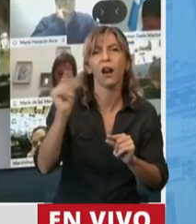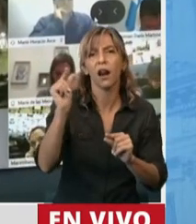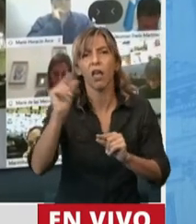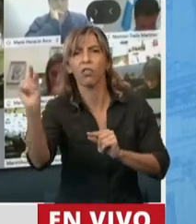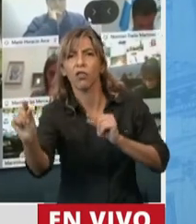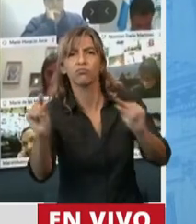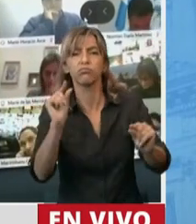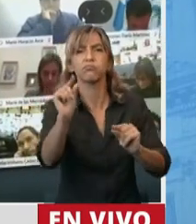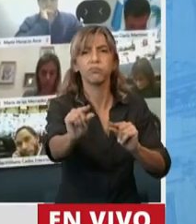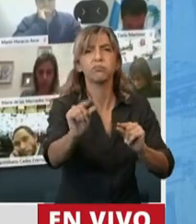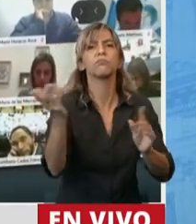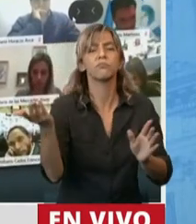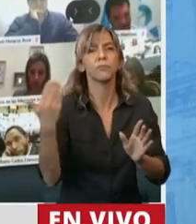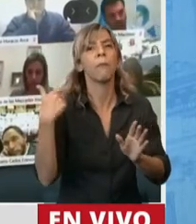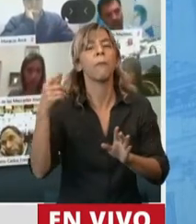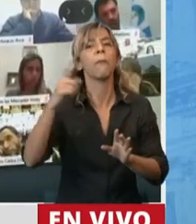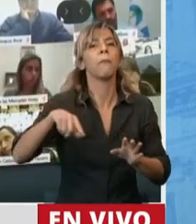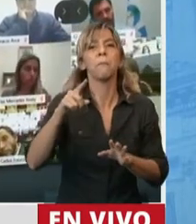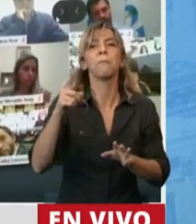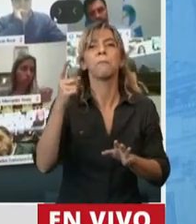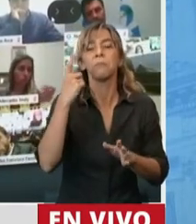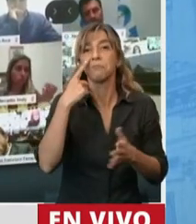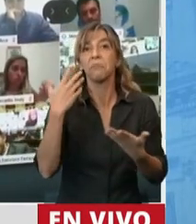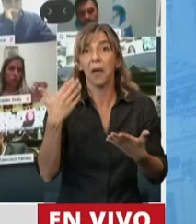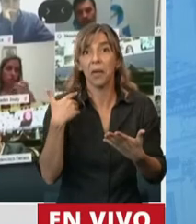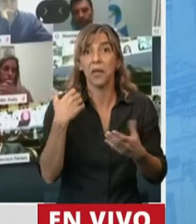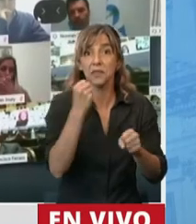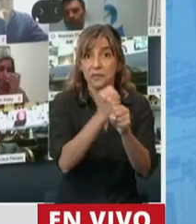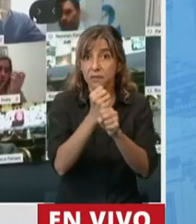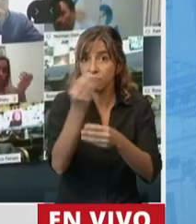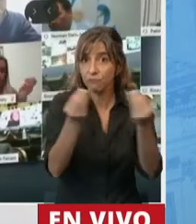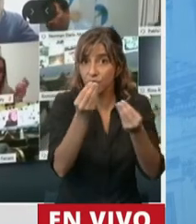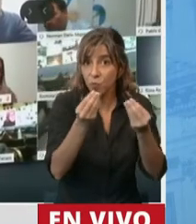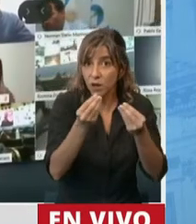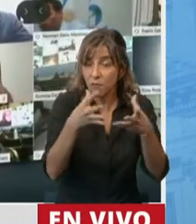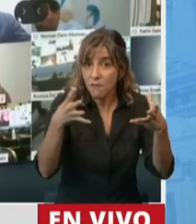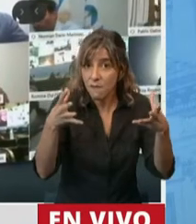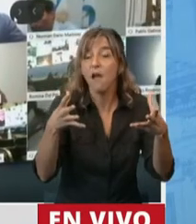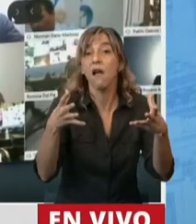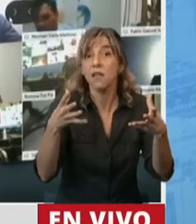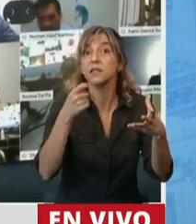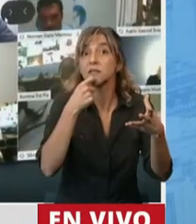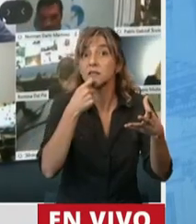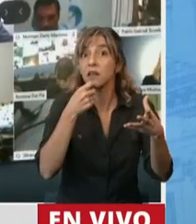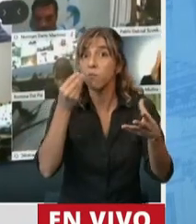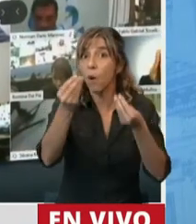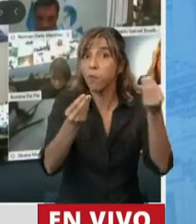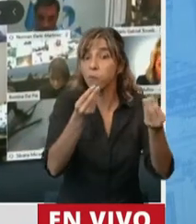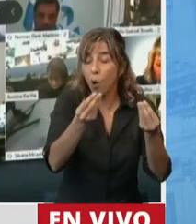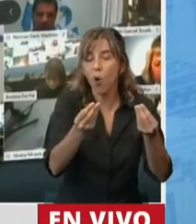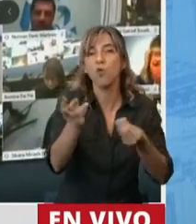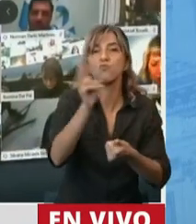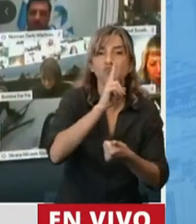aumentan en el caso que los nuevos puestos laborales sean asignados a mujeres, a personas